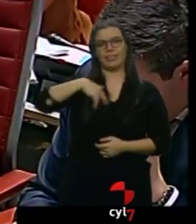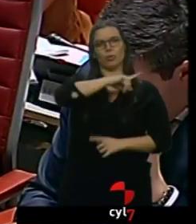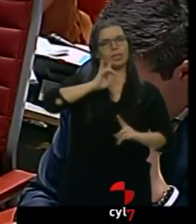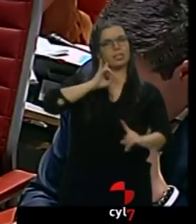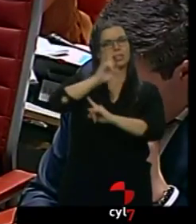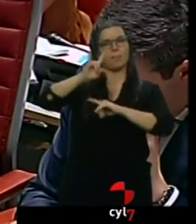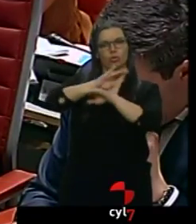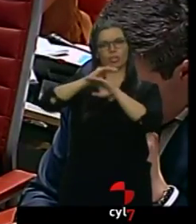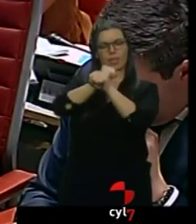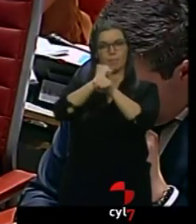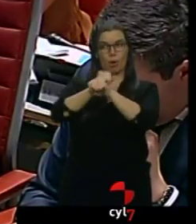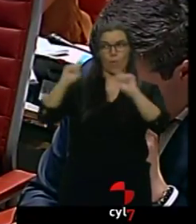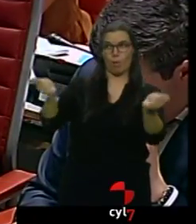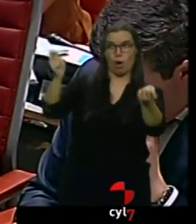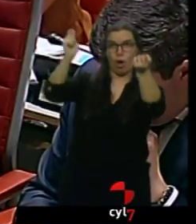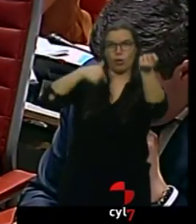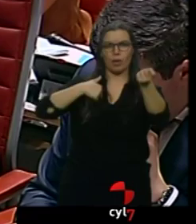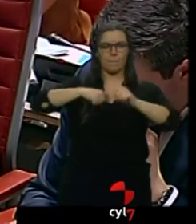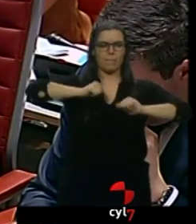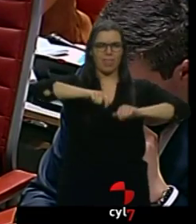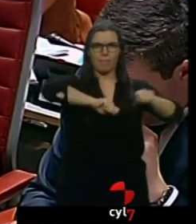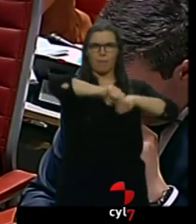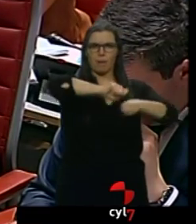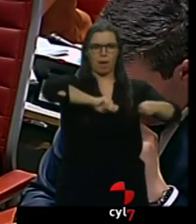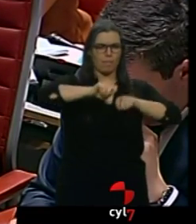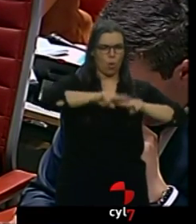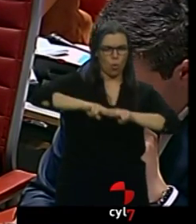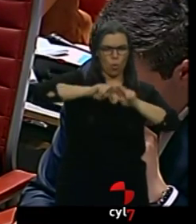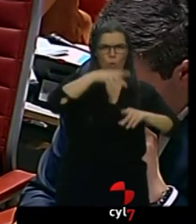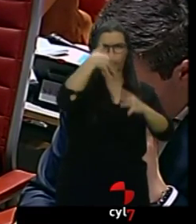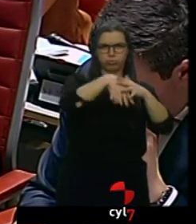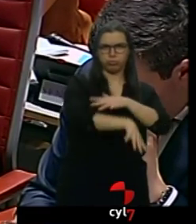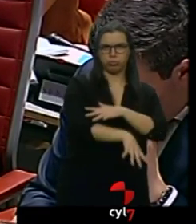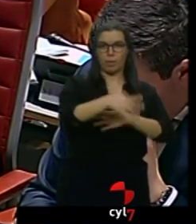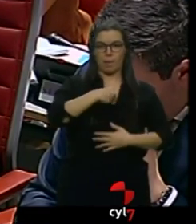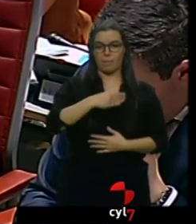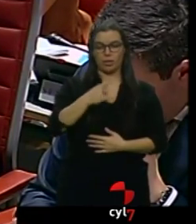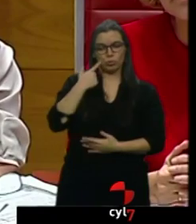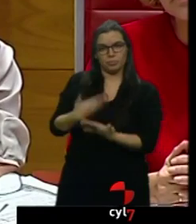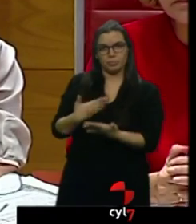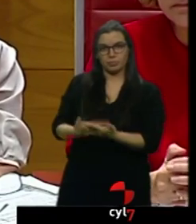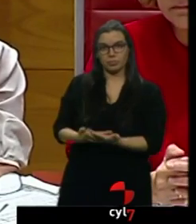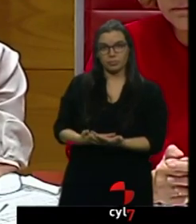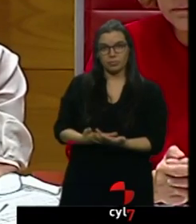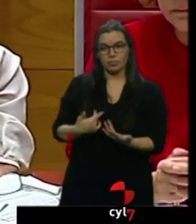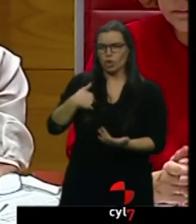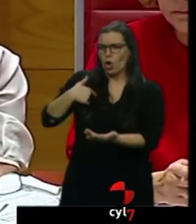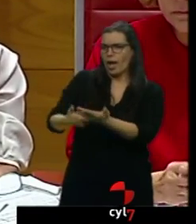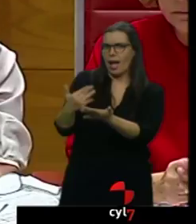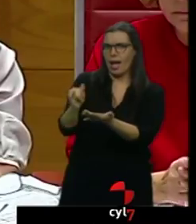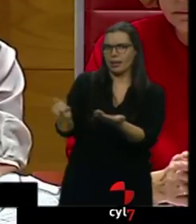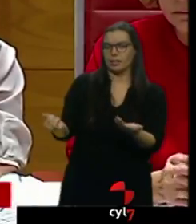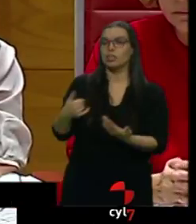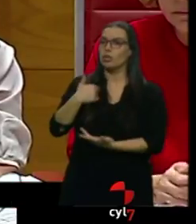salió a la luz y empezaron a revisar y a romper papeles. Esto consta en el sumario. Por lo tanto, no es una insidia. Yo le pido que lea